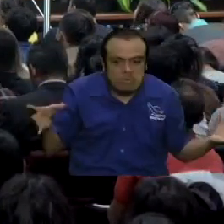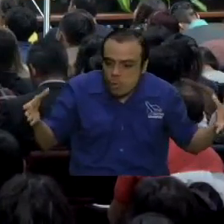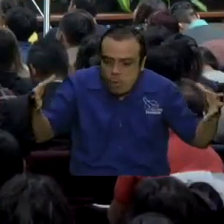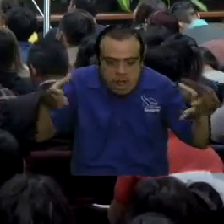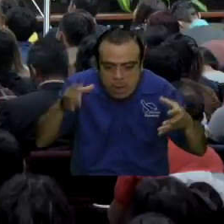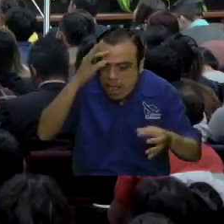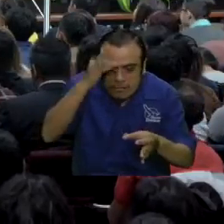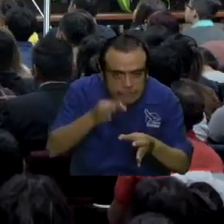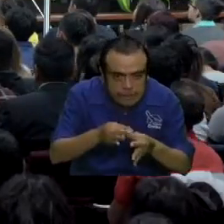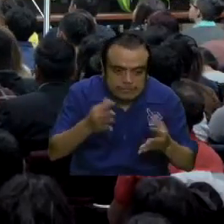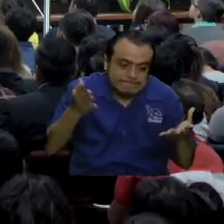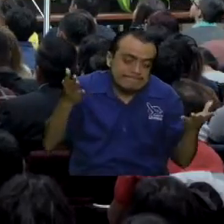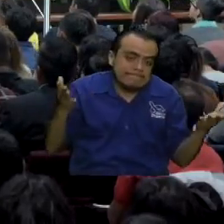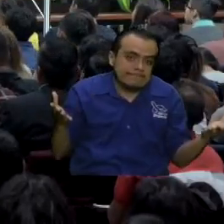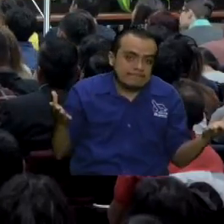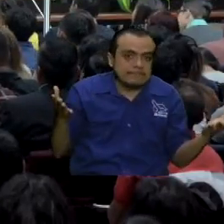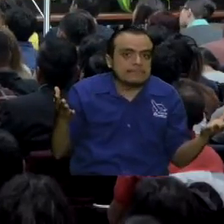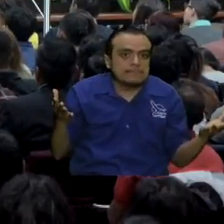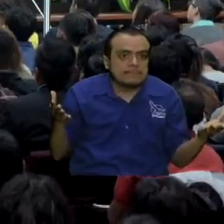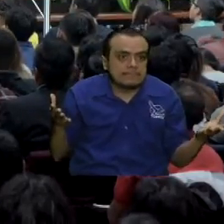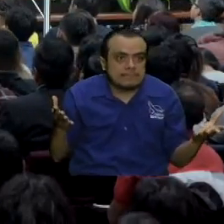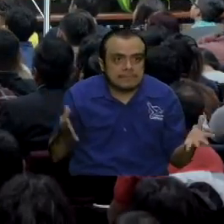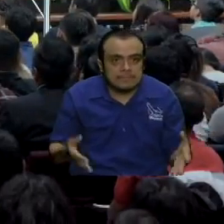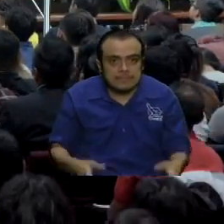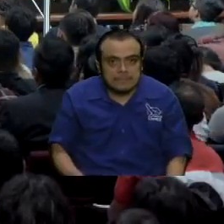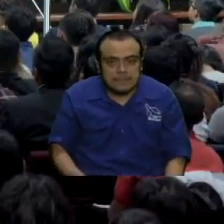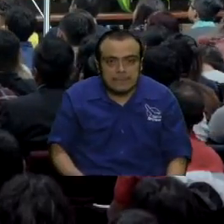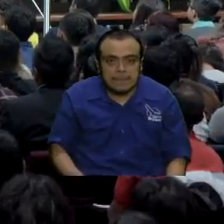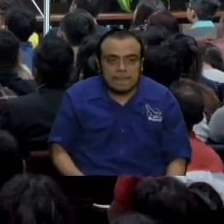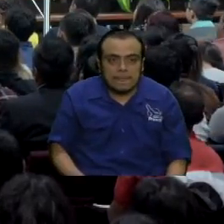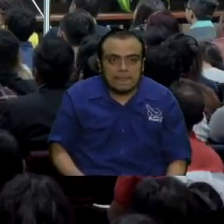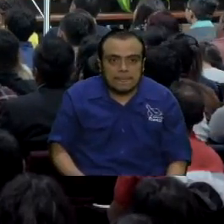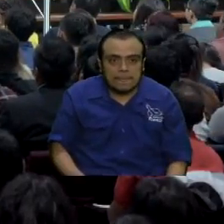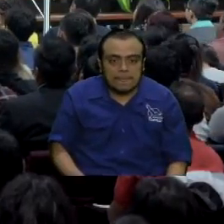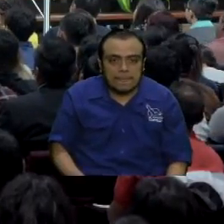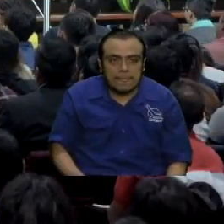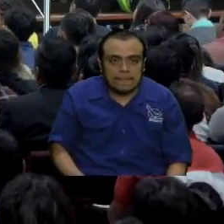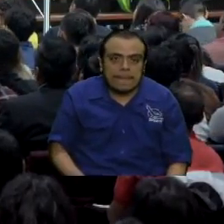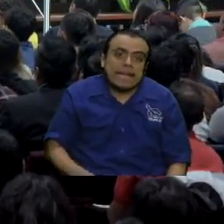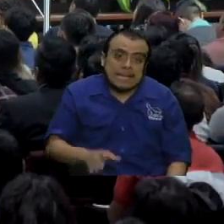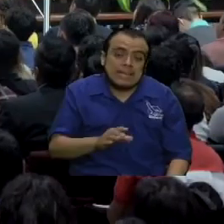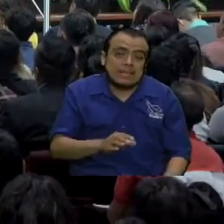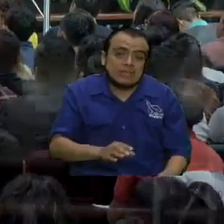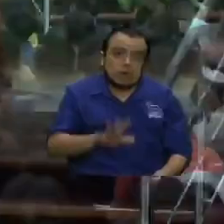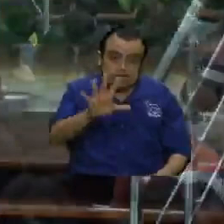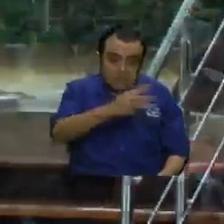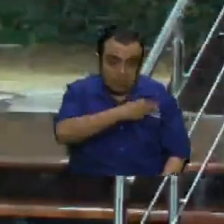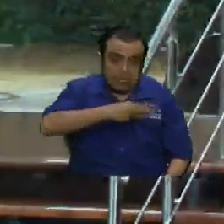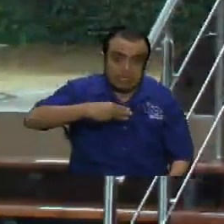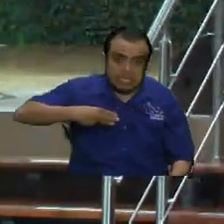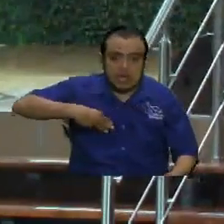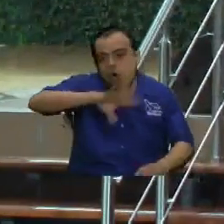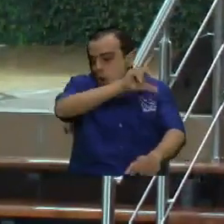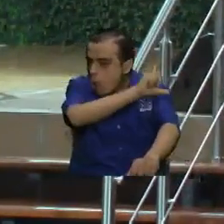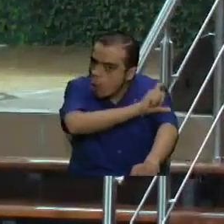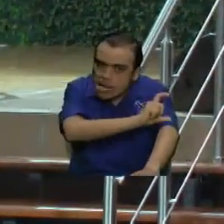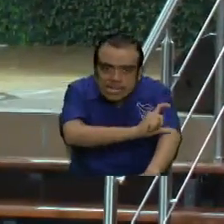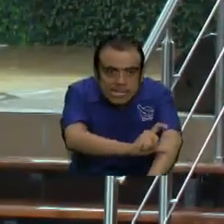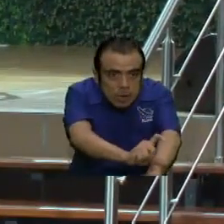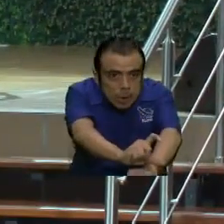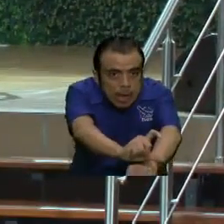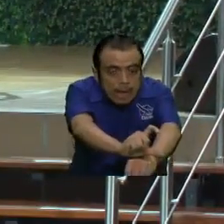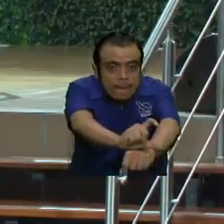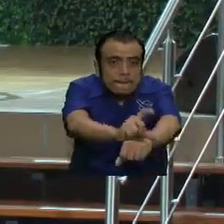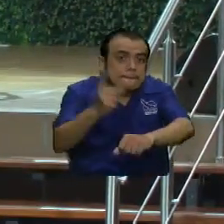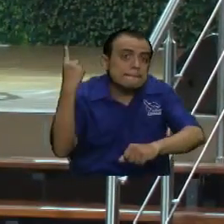fe. Entonces todavía tienen que seguir vigente los cinco ministerios, porque su fecha de caducidad es hasta qué. Y del